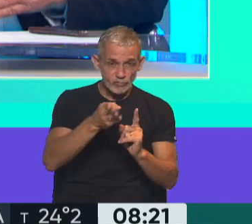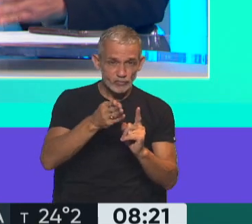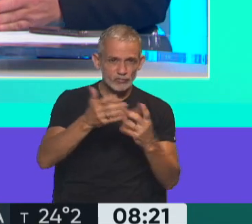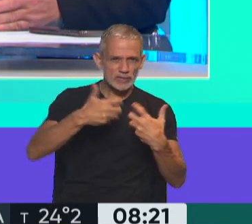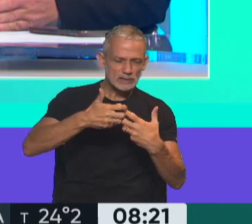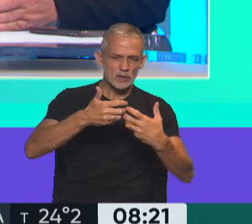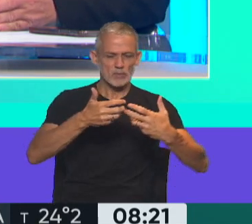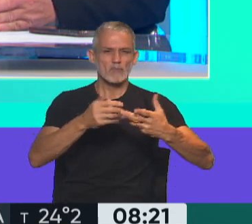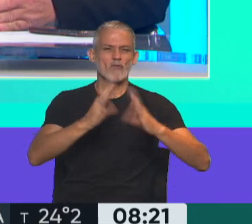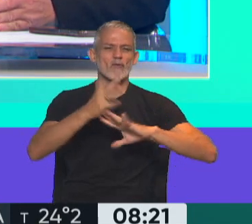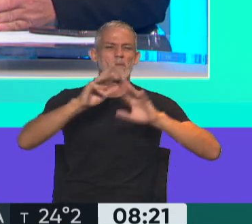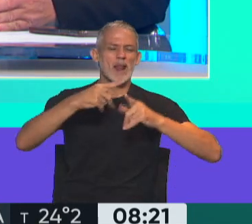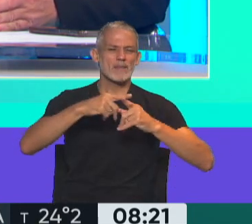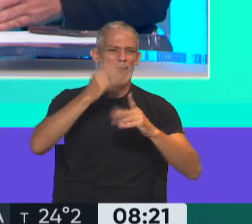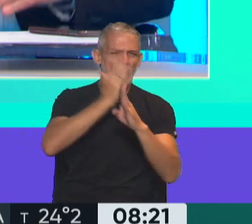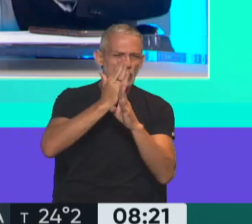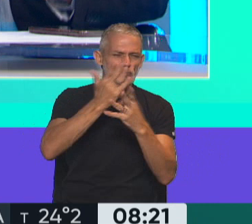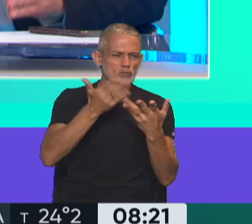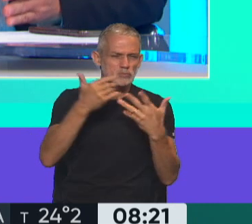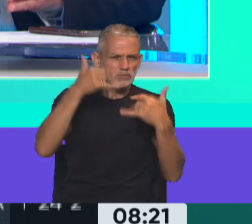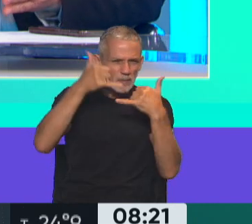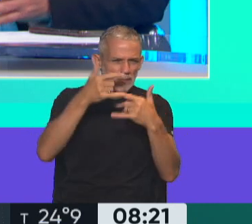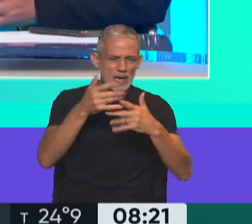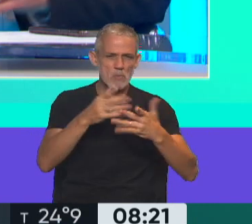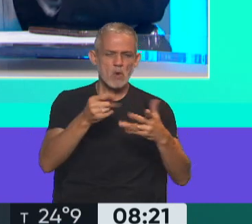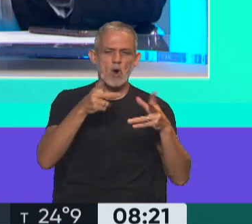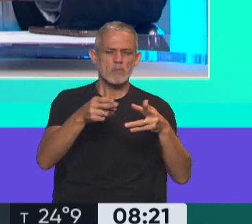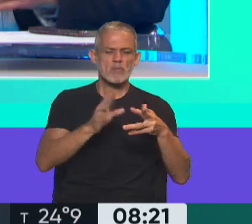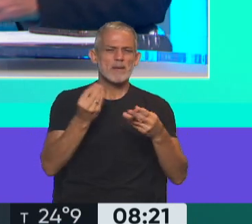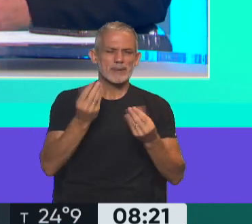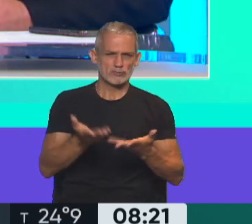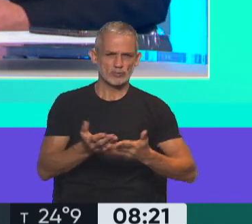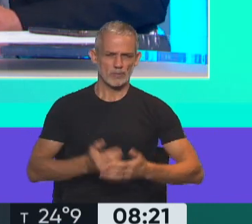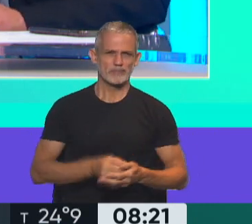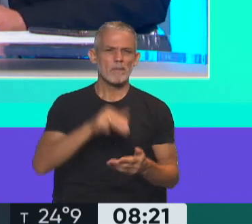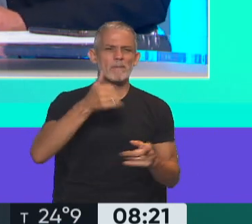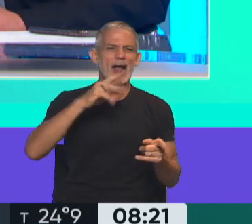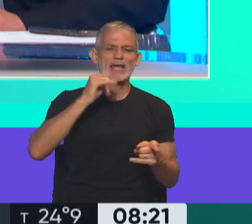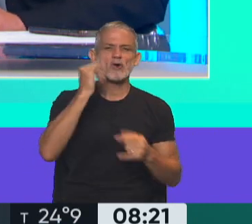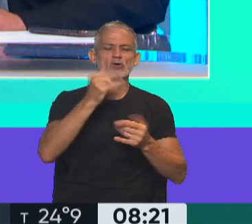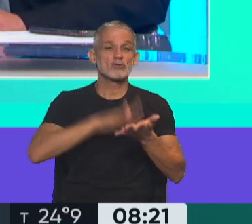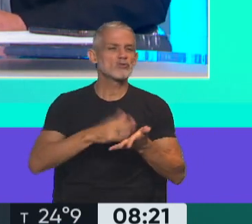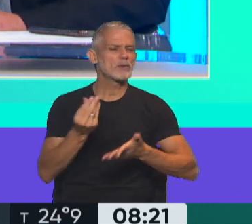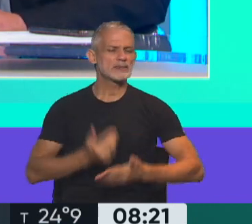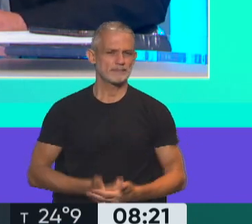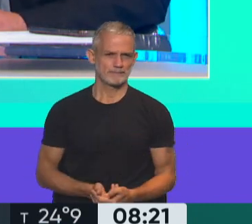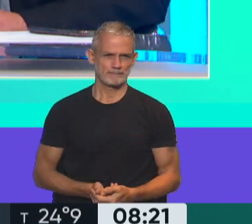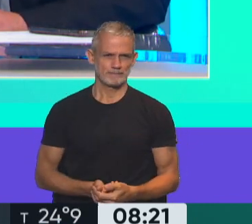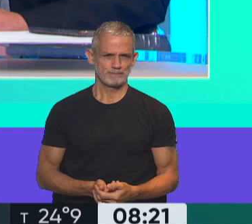aparato de escuchas ilegales? ¿Hubo una pausa? ¿Qué ocurrió? ¿Qué es lo que te contó Mariano Macri respecto de eso?